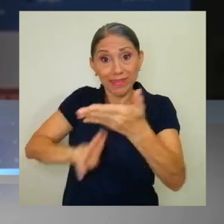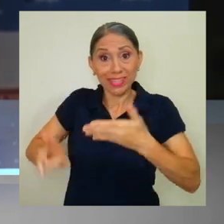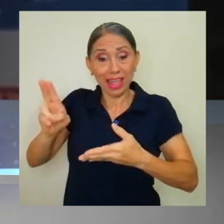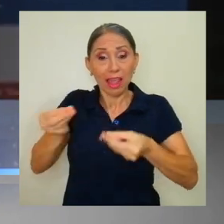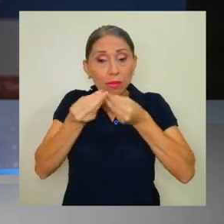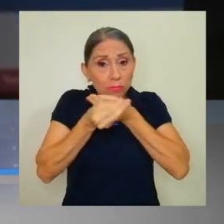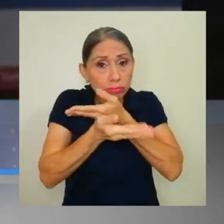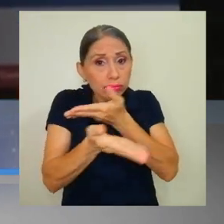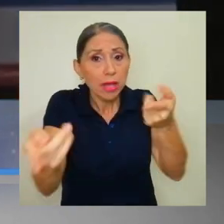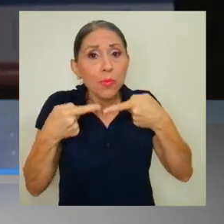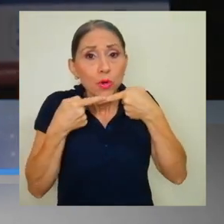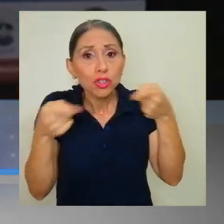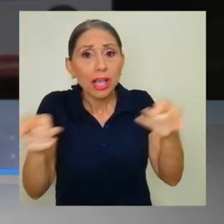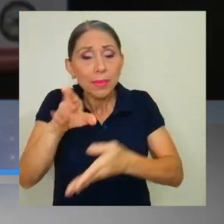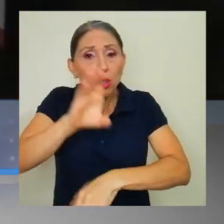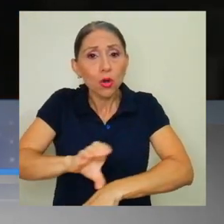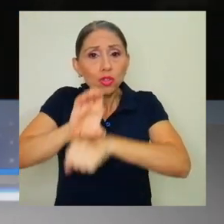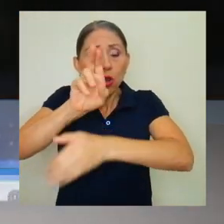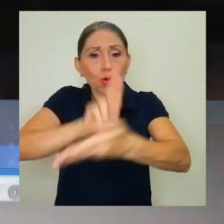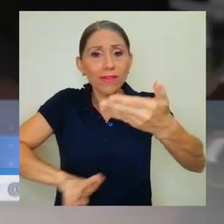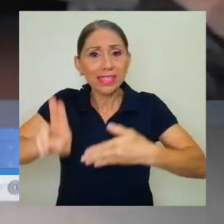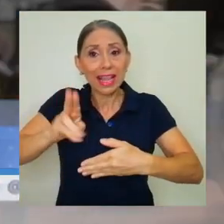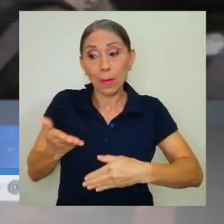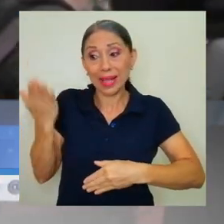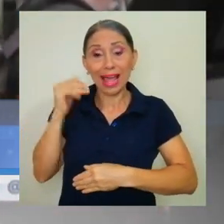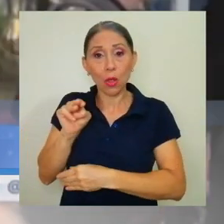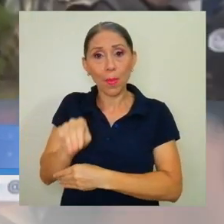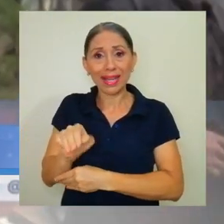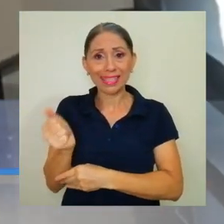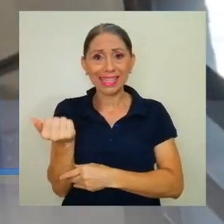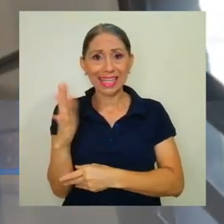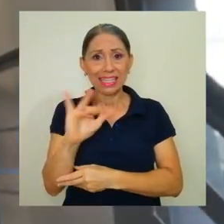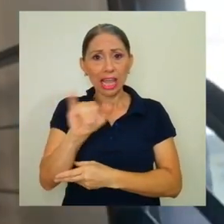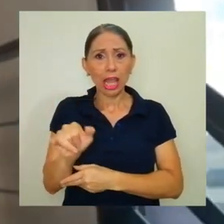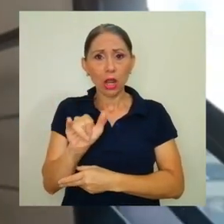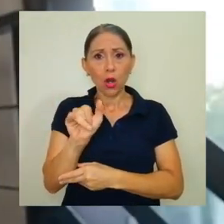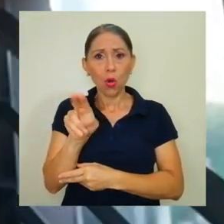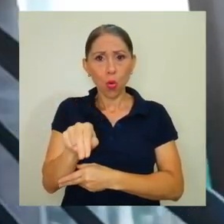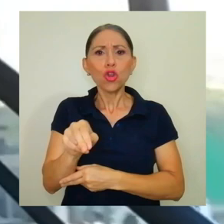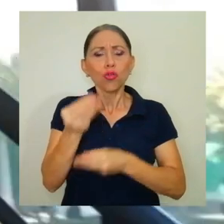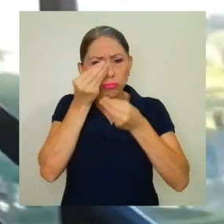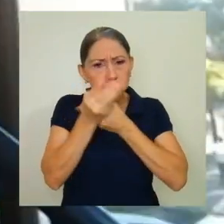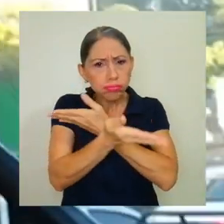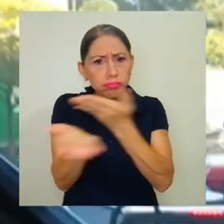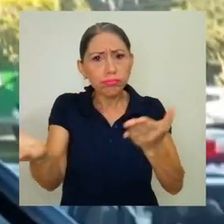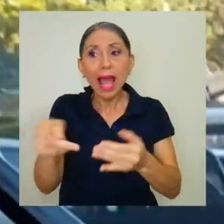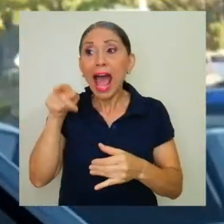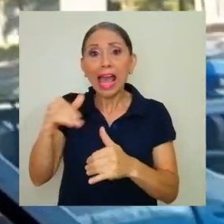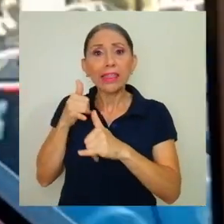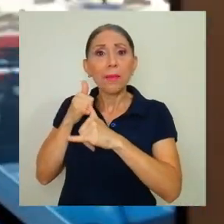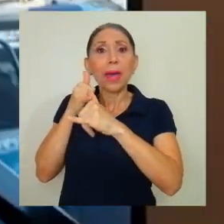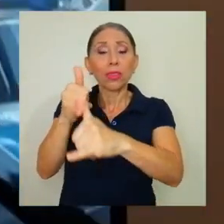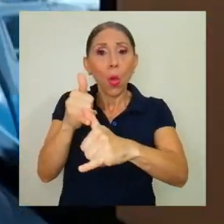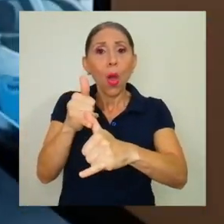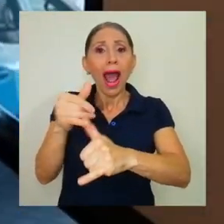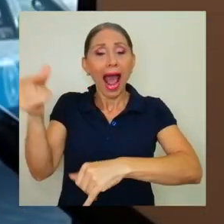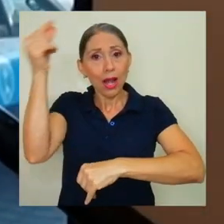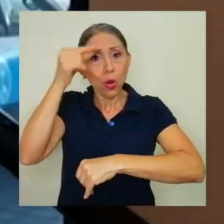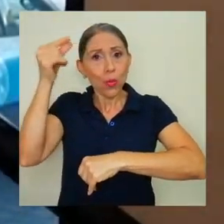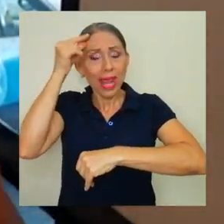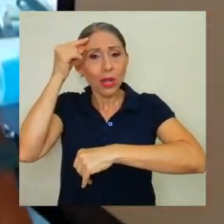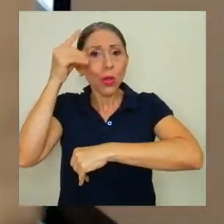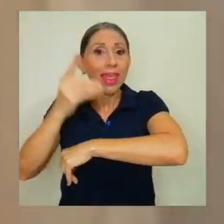pronunciamiento del Consejo Universitario emitido el pasado martes 15 de junio. En el enunciado, se demandó al gobierno de Daniel Ortega la